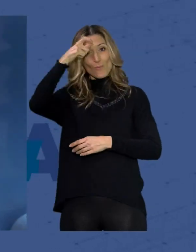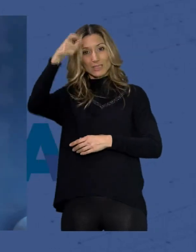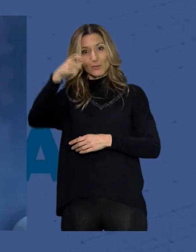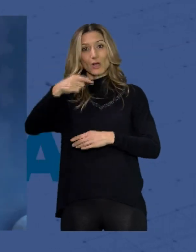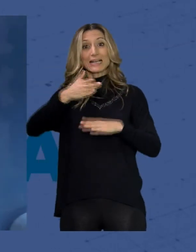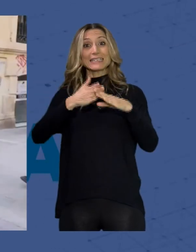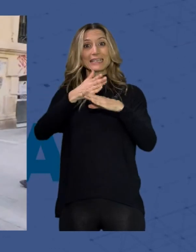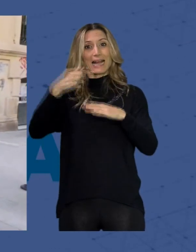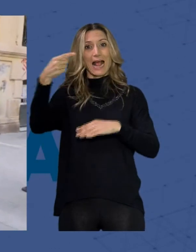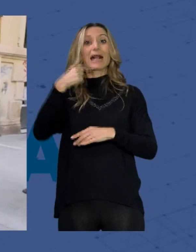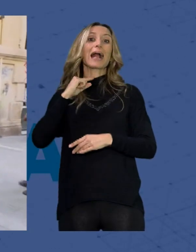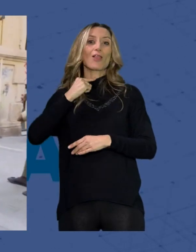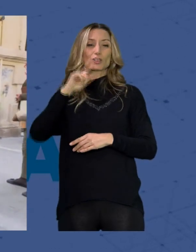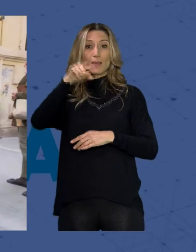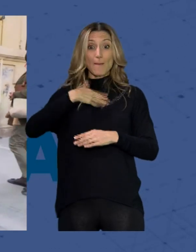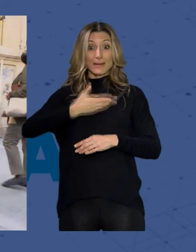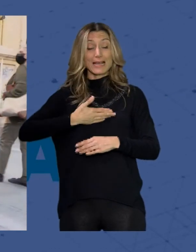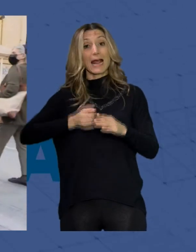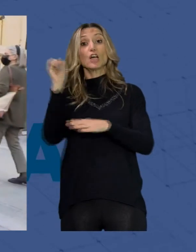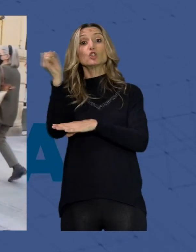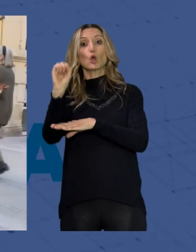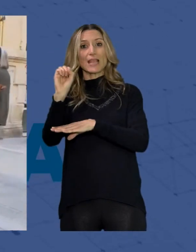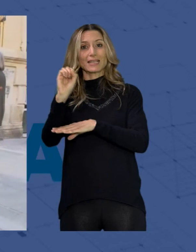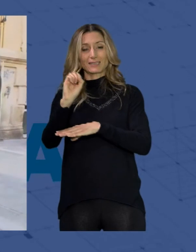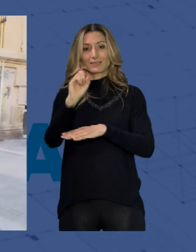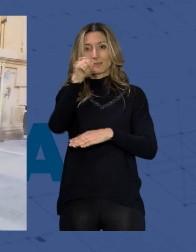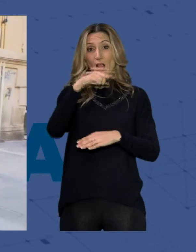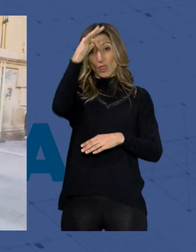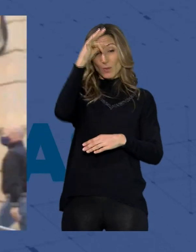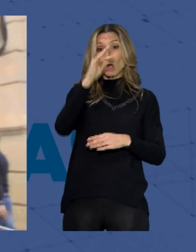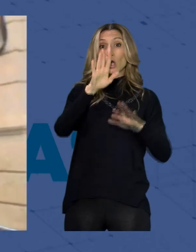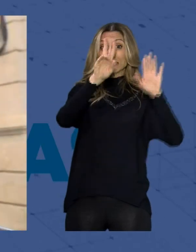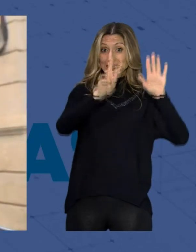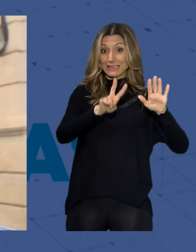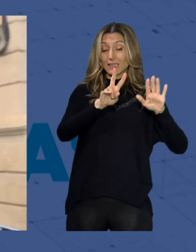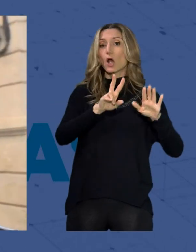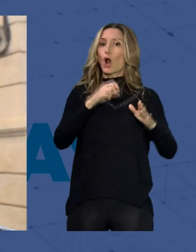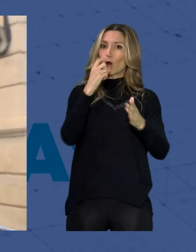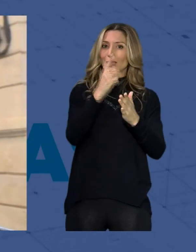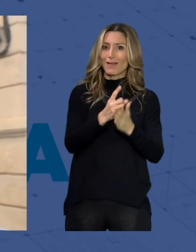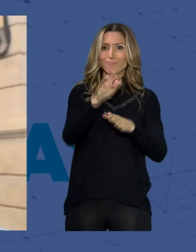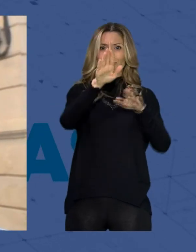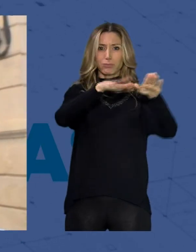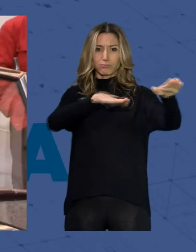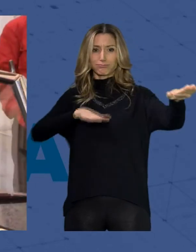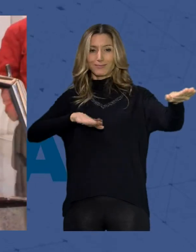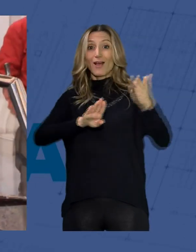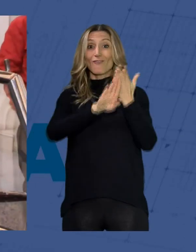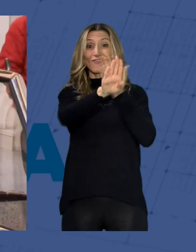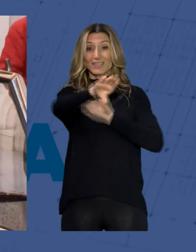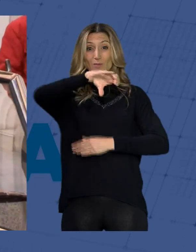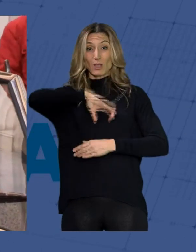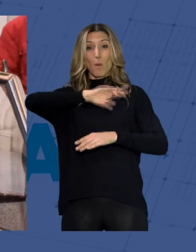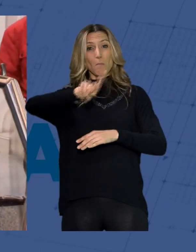mañana sábado 6 se desplazarán a Turrillas y por último el domingo día 7 volverán a exponer las jueves rodantes frente a la Diputación para